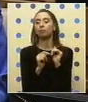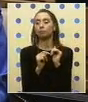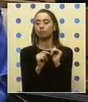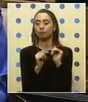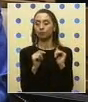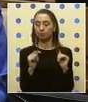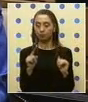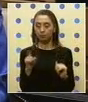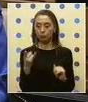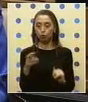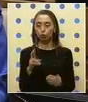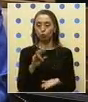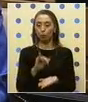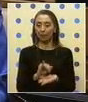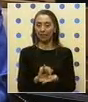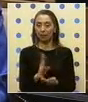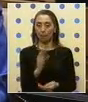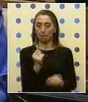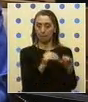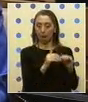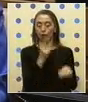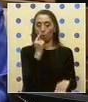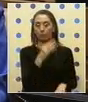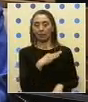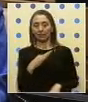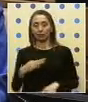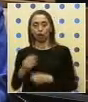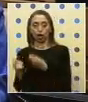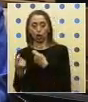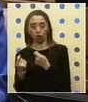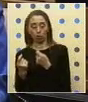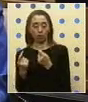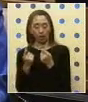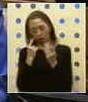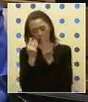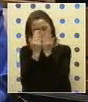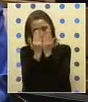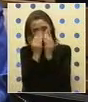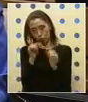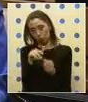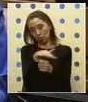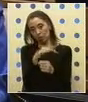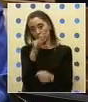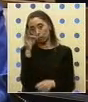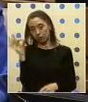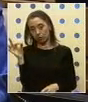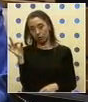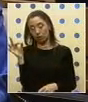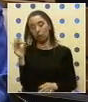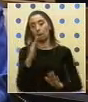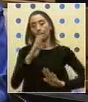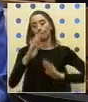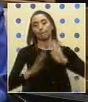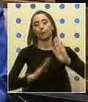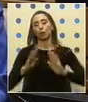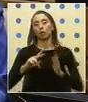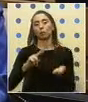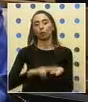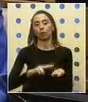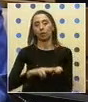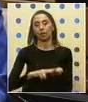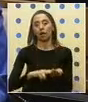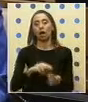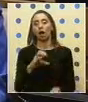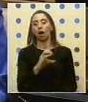al Superintendente de Banco y al Ministro de Economía puedan estudiar esta situación y realmente protejamos ya